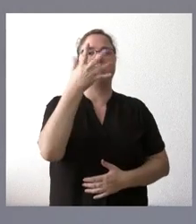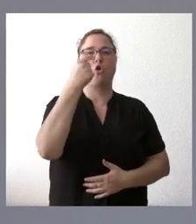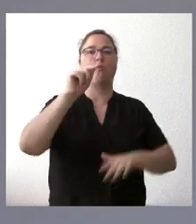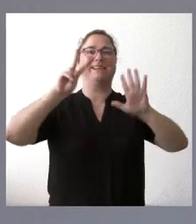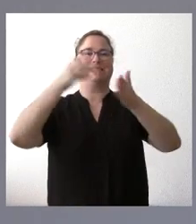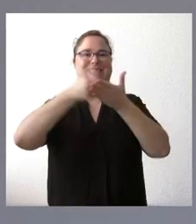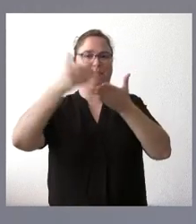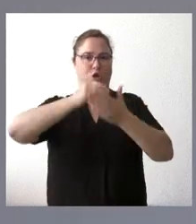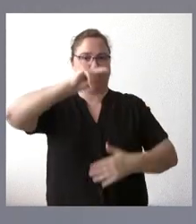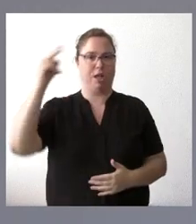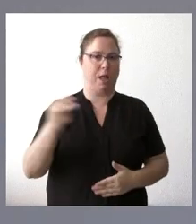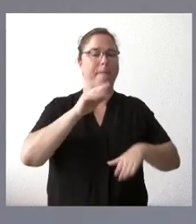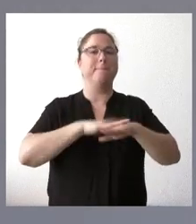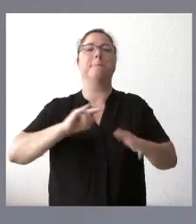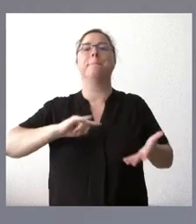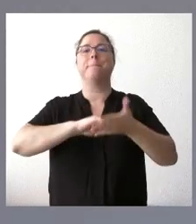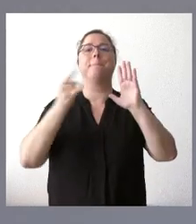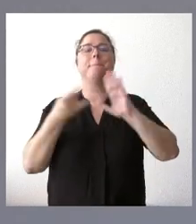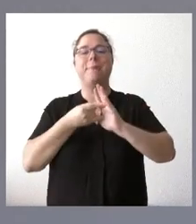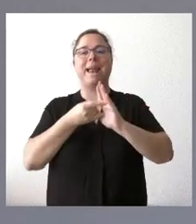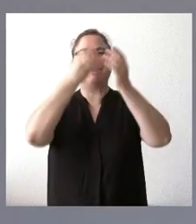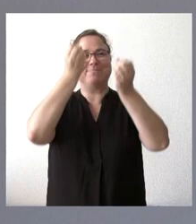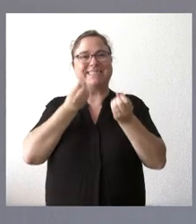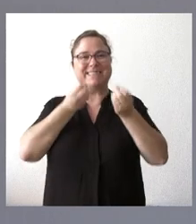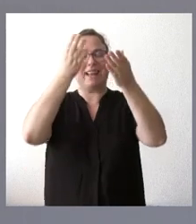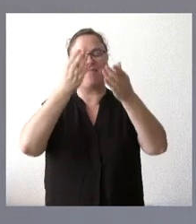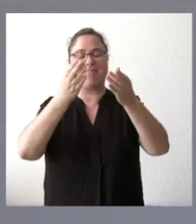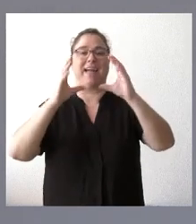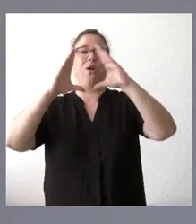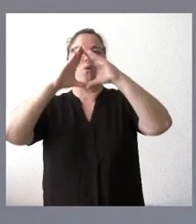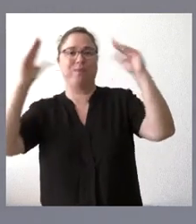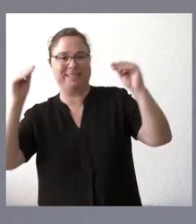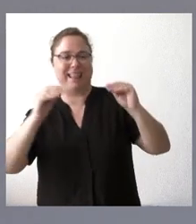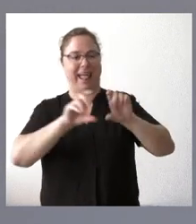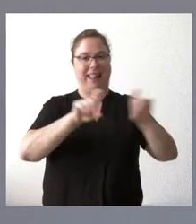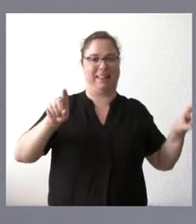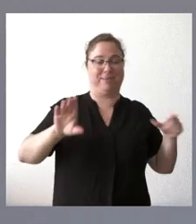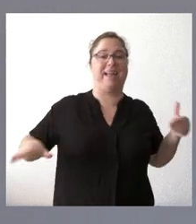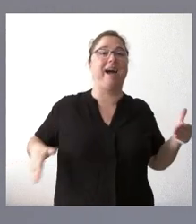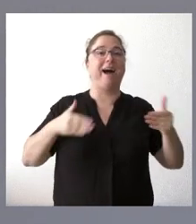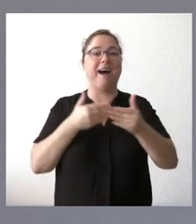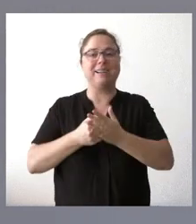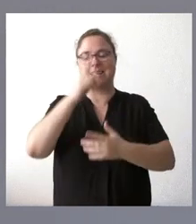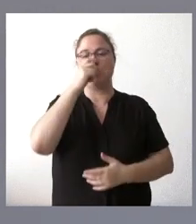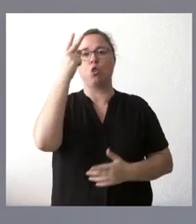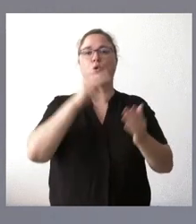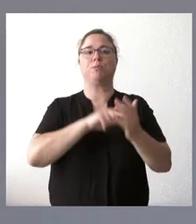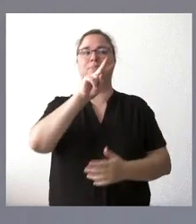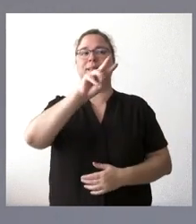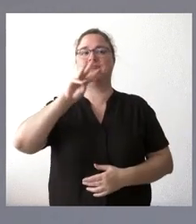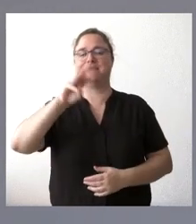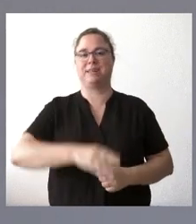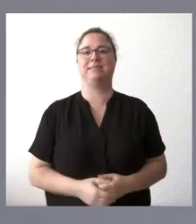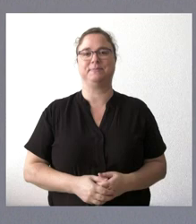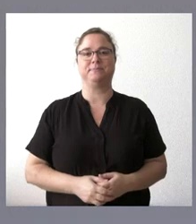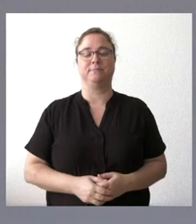para el Plan de Transferencia del Conocimiento Universidad-Empresa TQE hasta el año 2023. Se trata